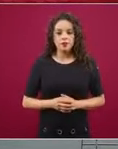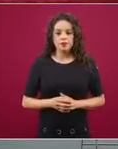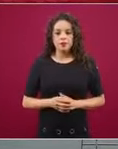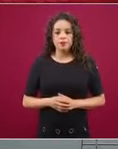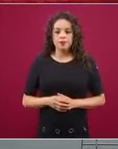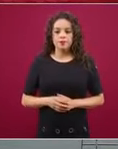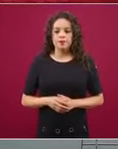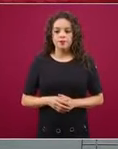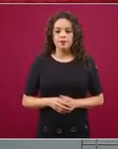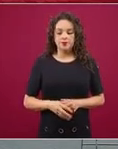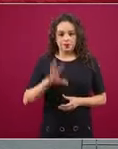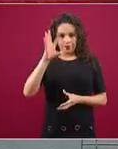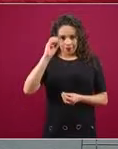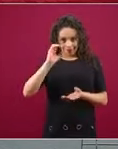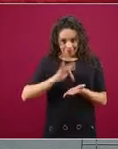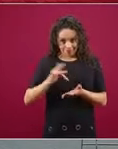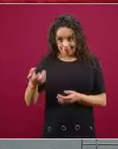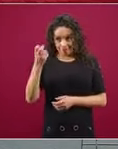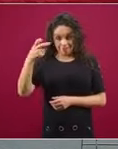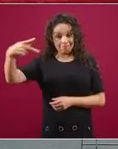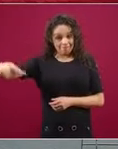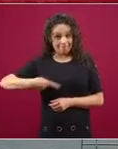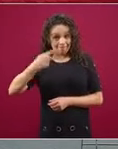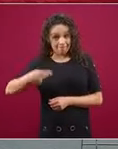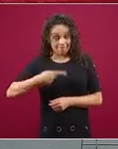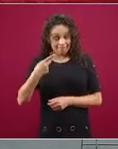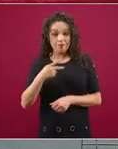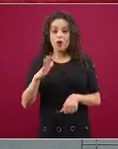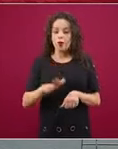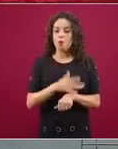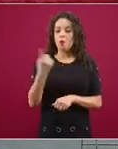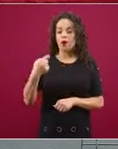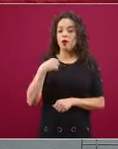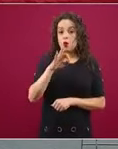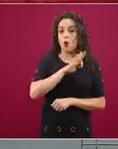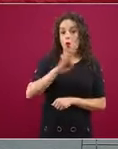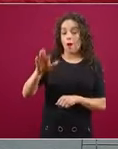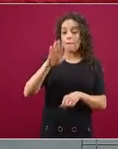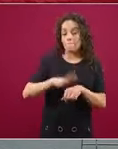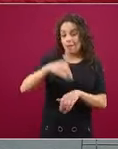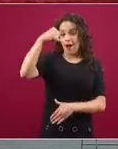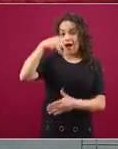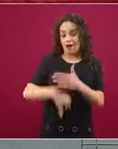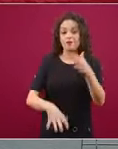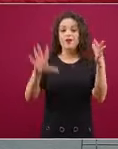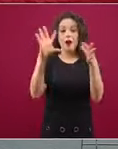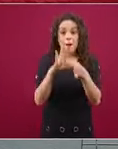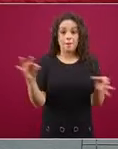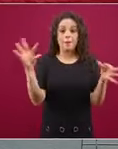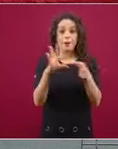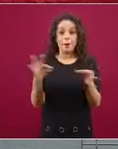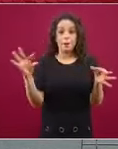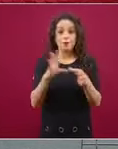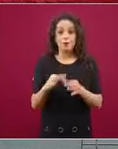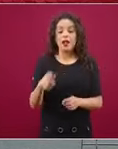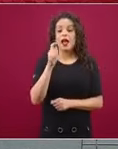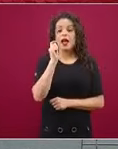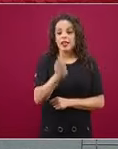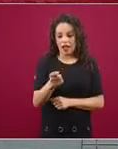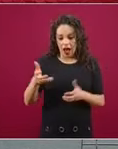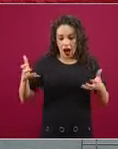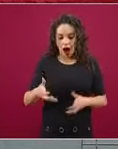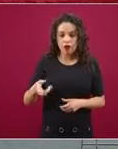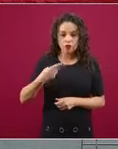Sí, pues muchas gracias por esta pregunta, porque me permite explicarles un poco de lo que estamos trabajando con